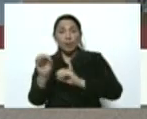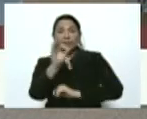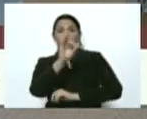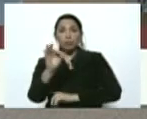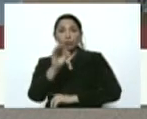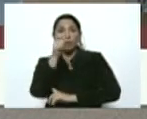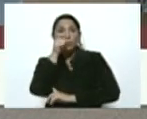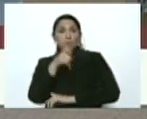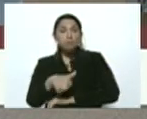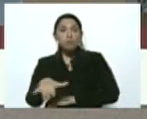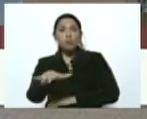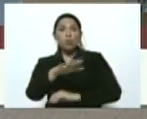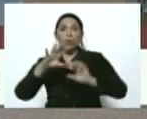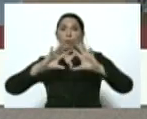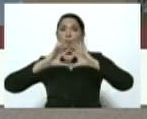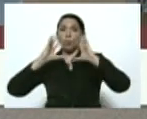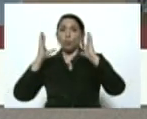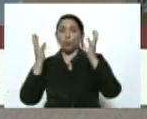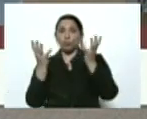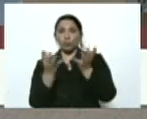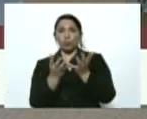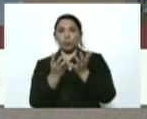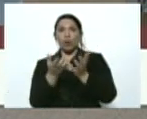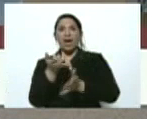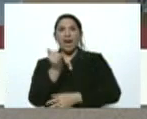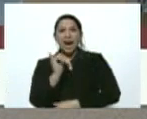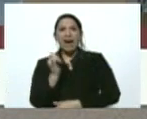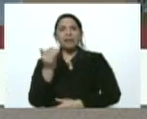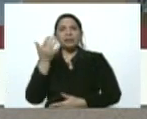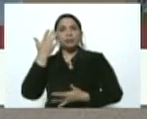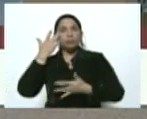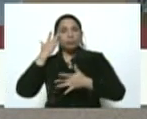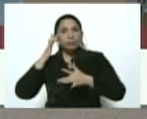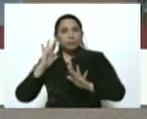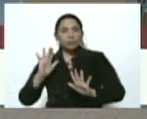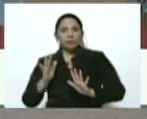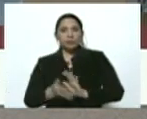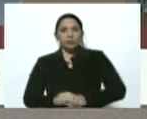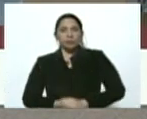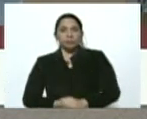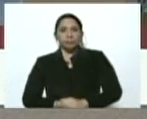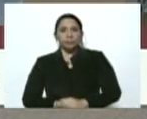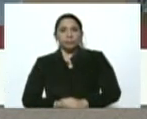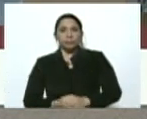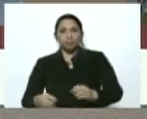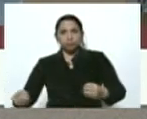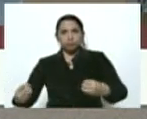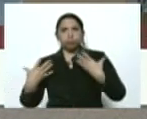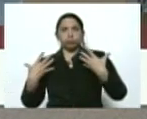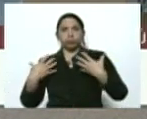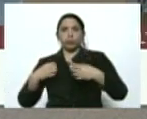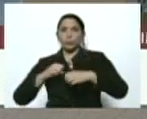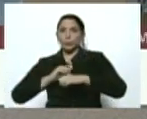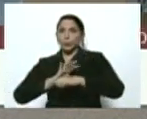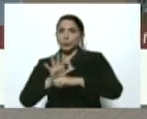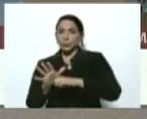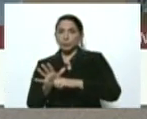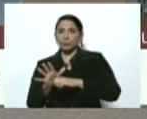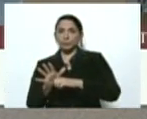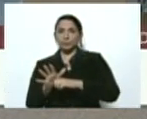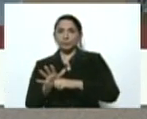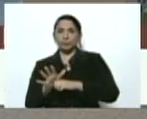de la población del mundo está susceptible a contagiarse del COVID-19